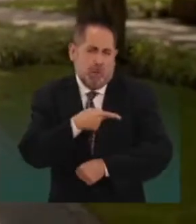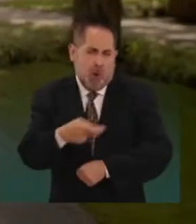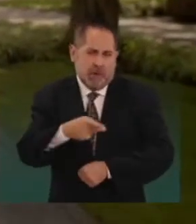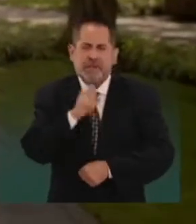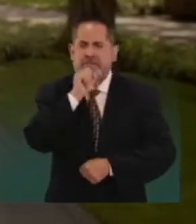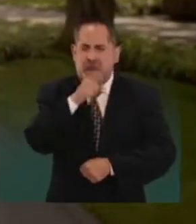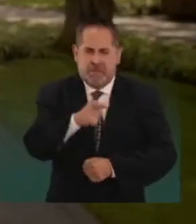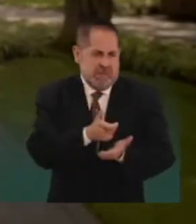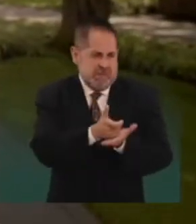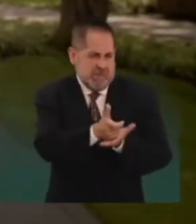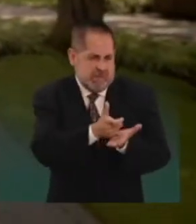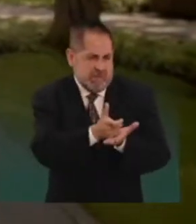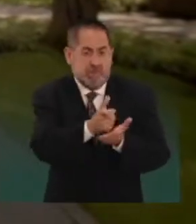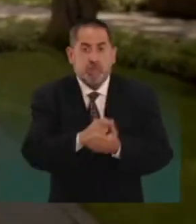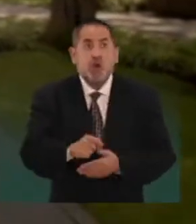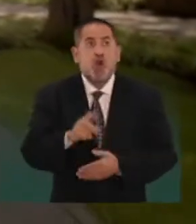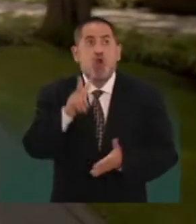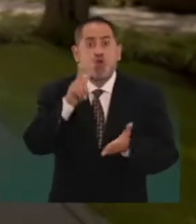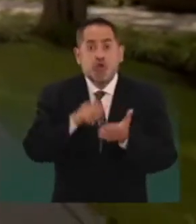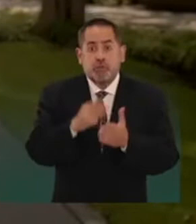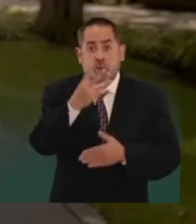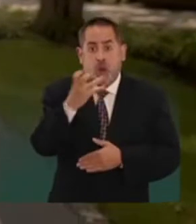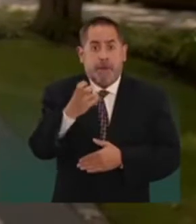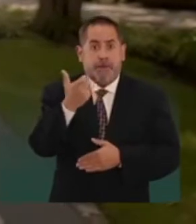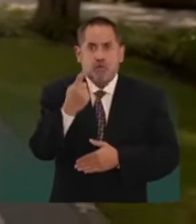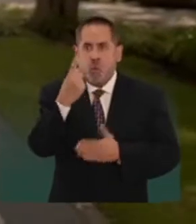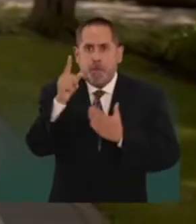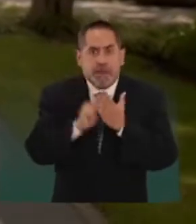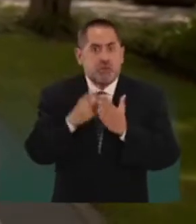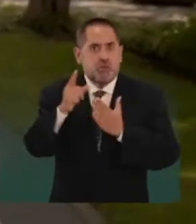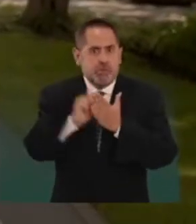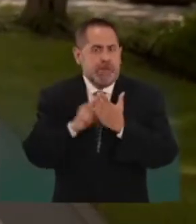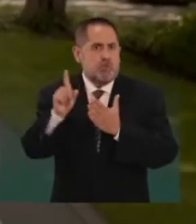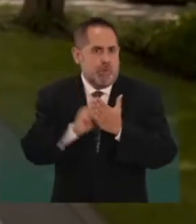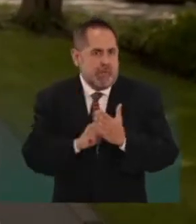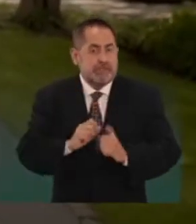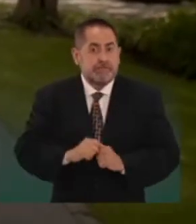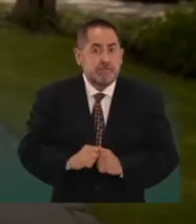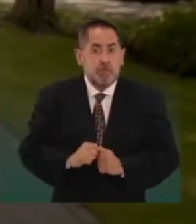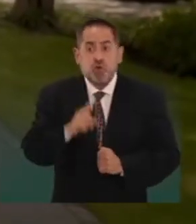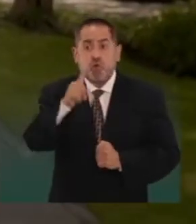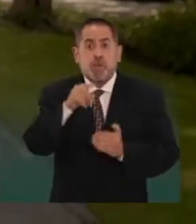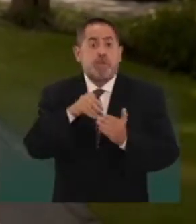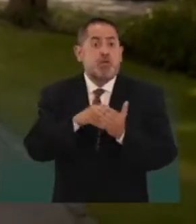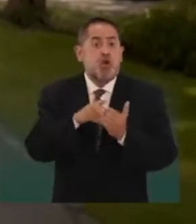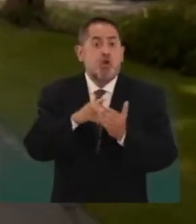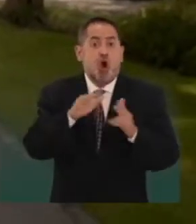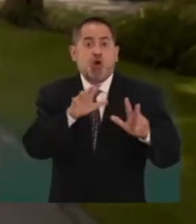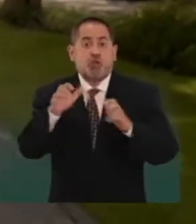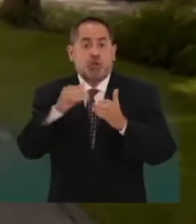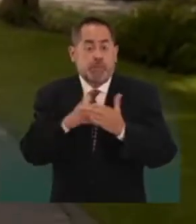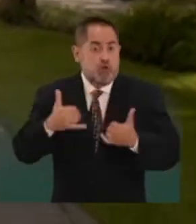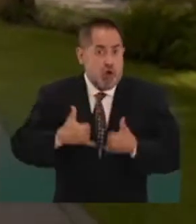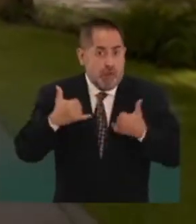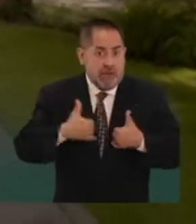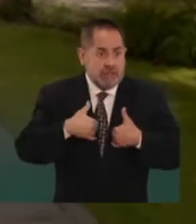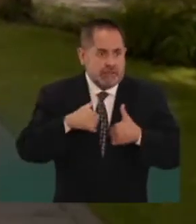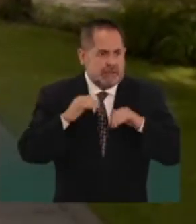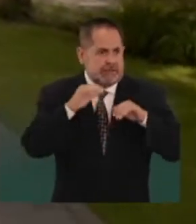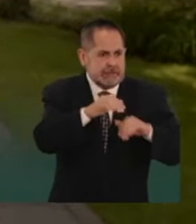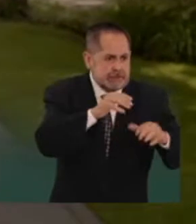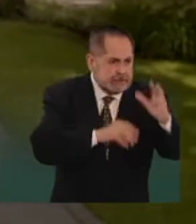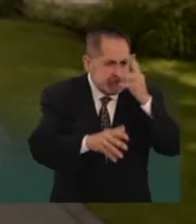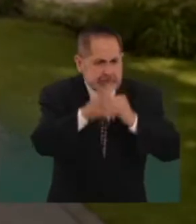de familias pobres reciben dos mil cuatrocientos pesos mensuales. Un millón ochocientos mil jóvenes están